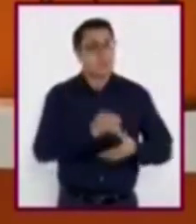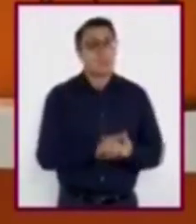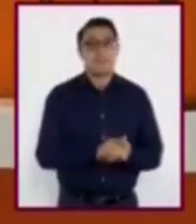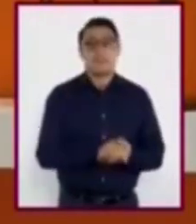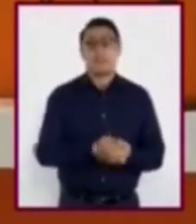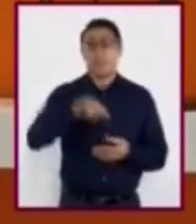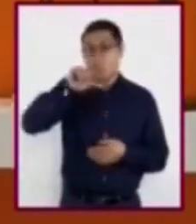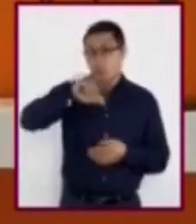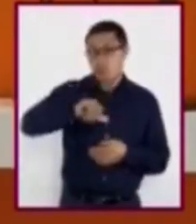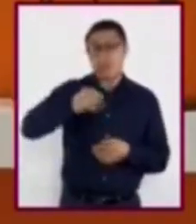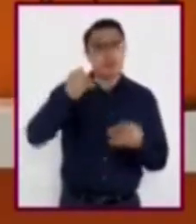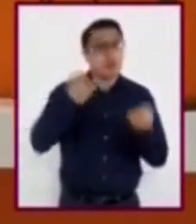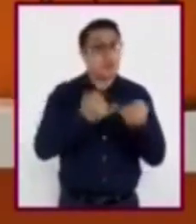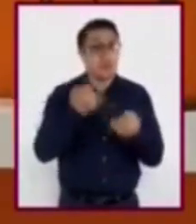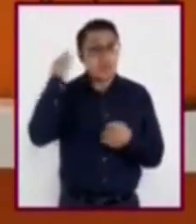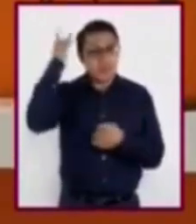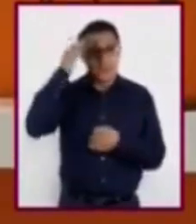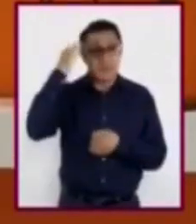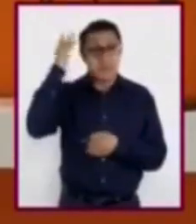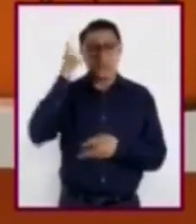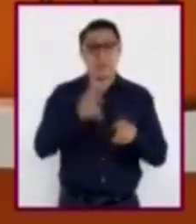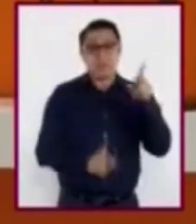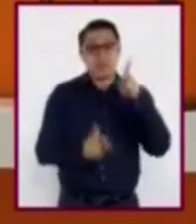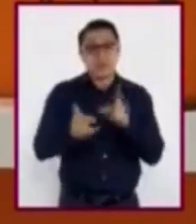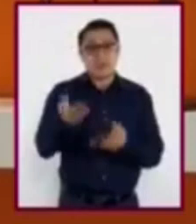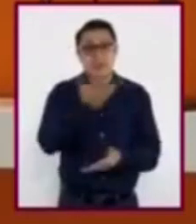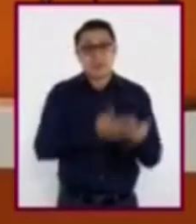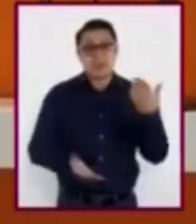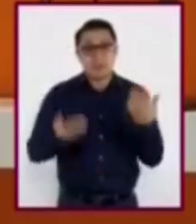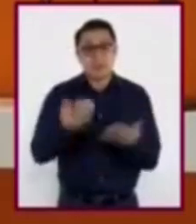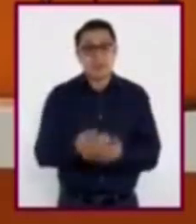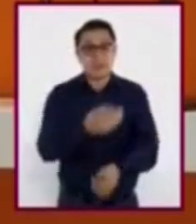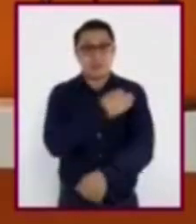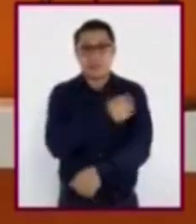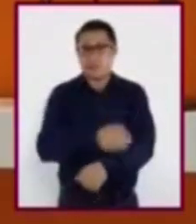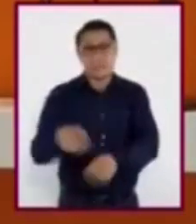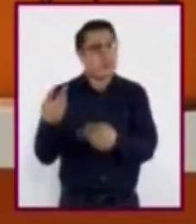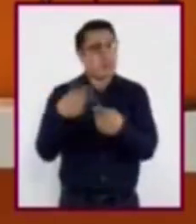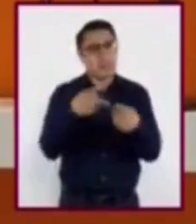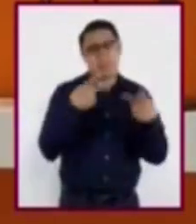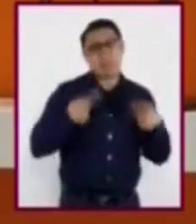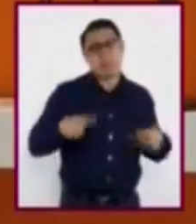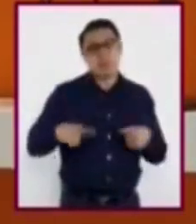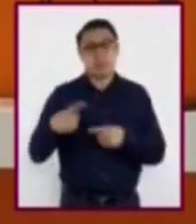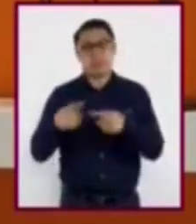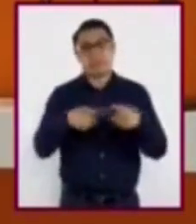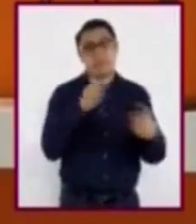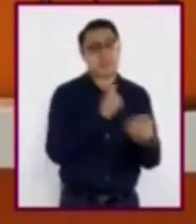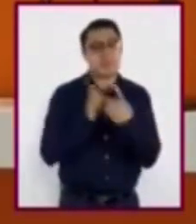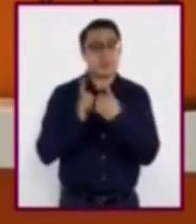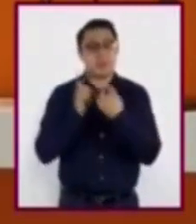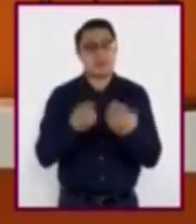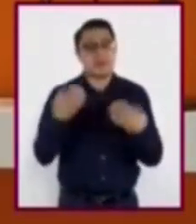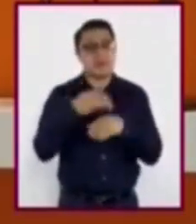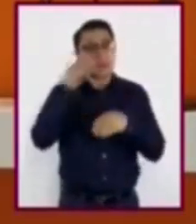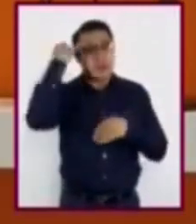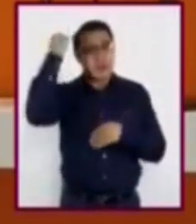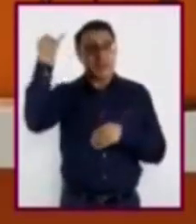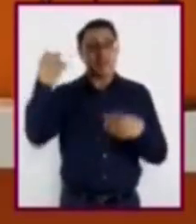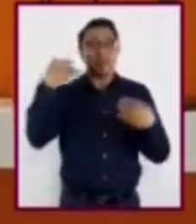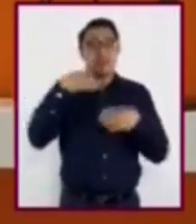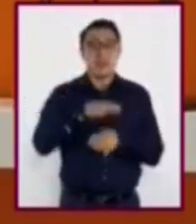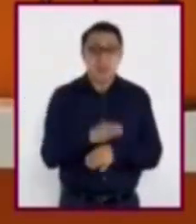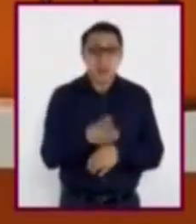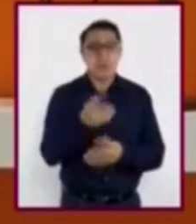reflexionen y compartan con otras personas sus ideas acerca de los problemas que supone ejercer el derecho a la